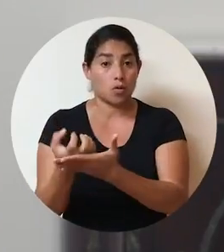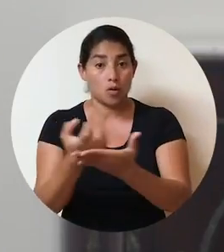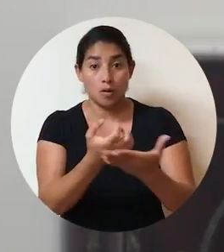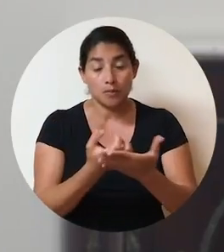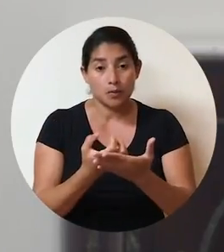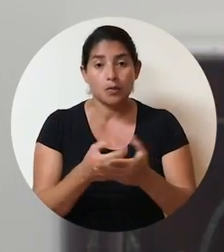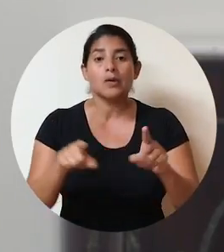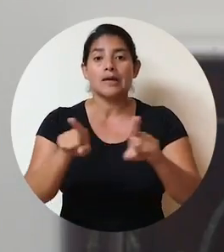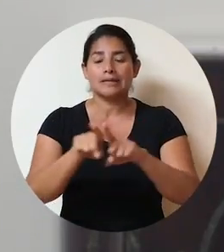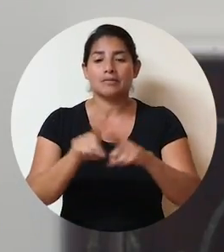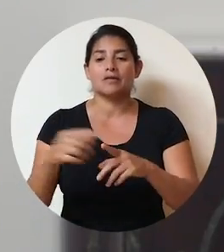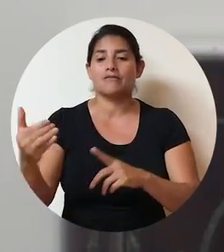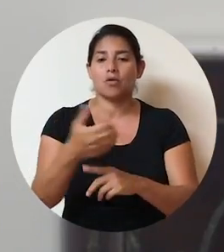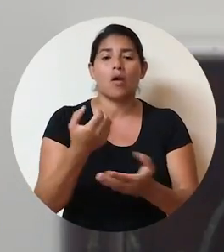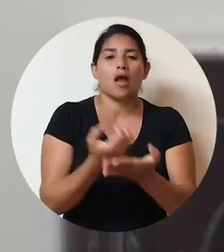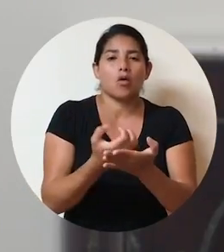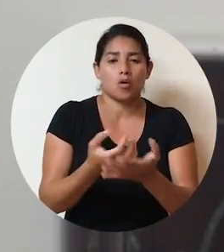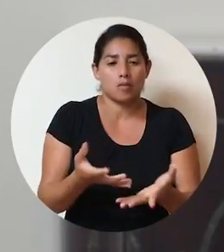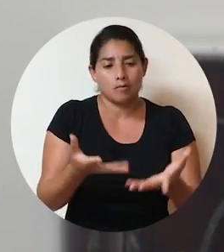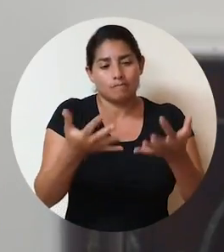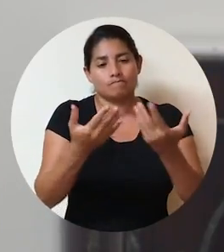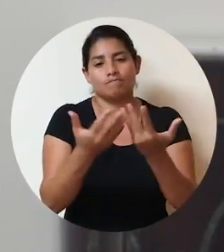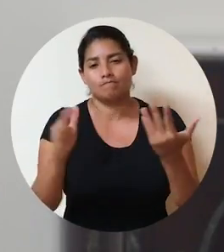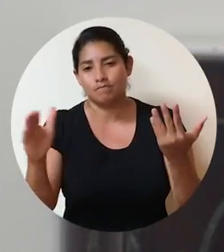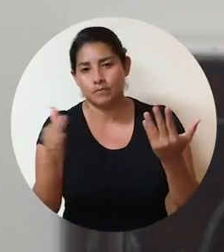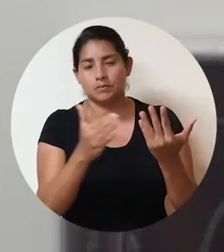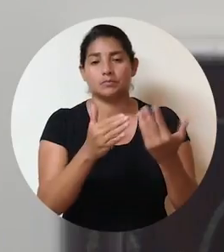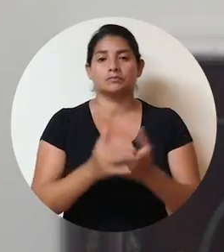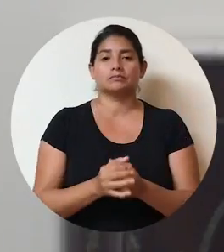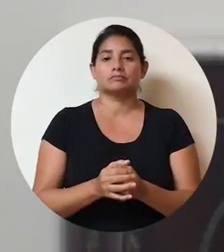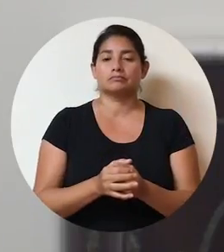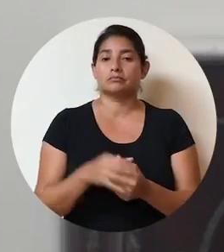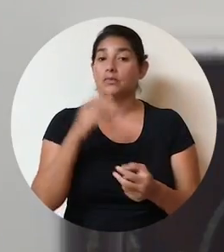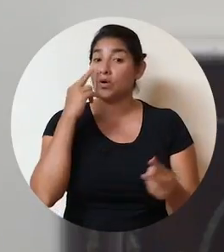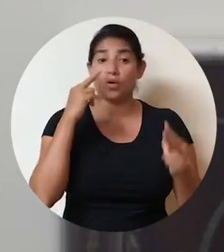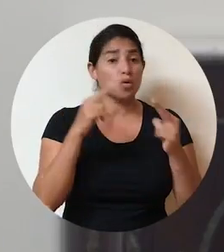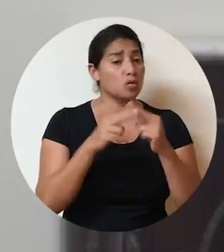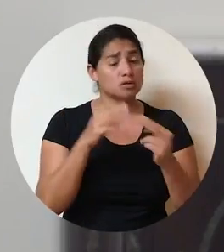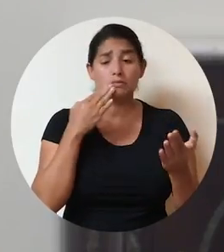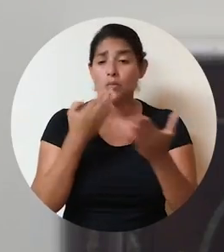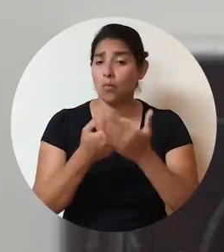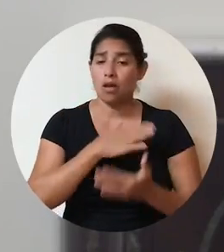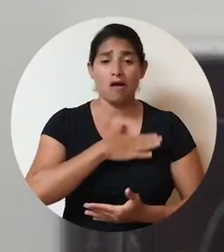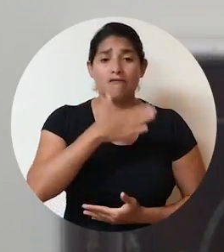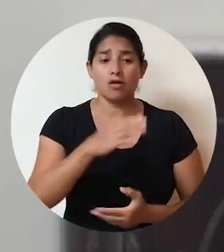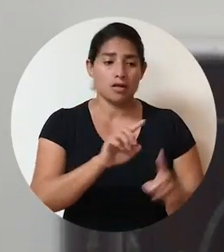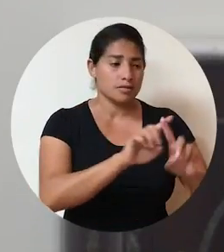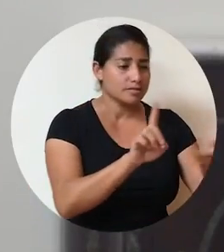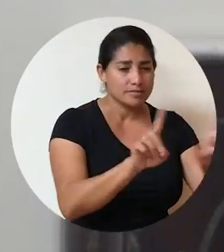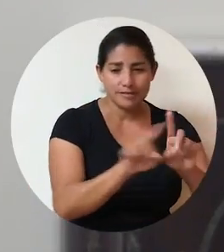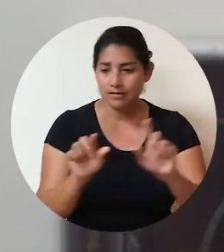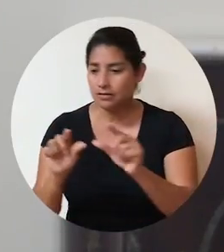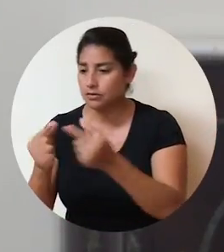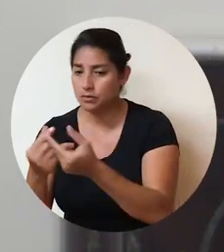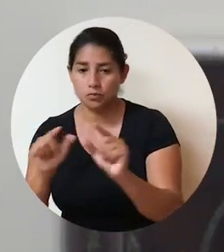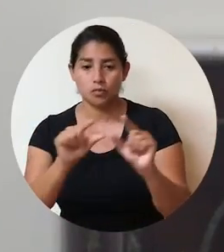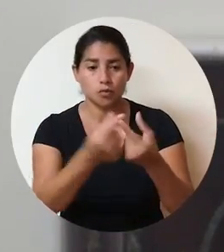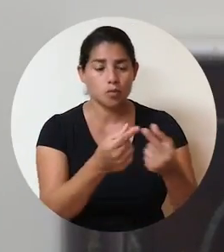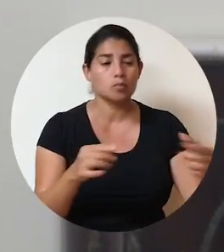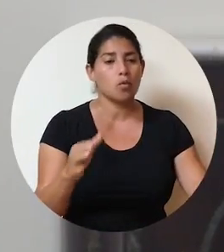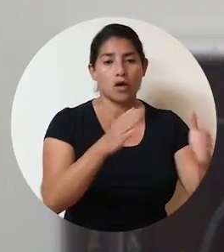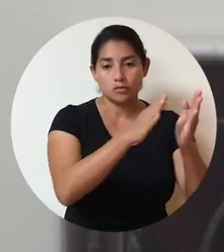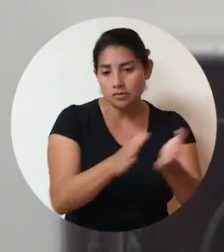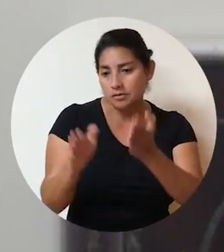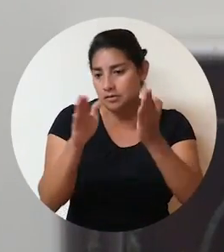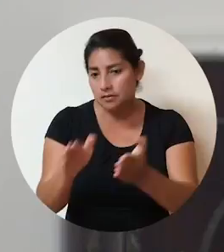crecimiento y la recuperación económica. Conocemos la buena voluntad de diversos sectores